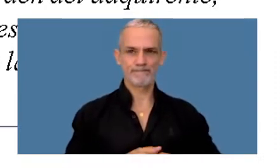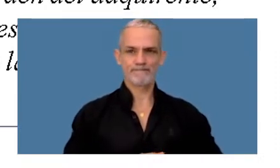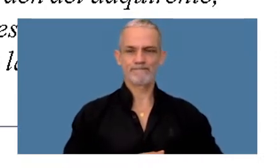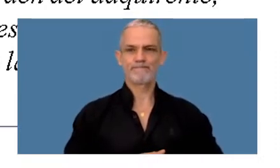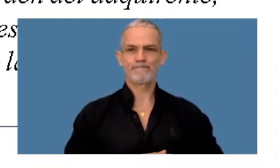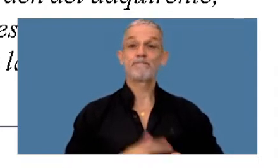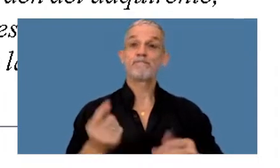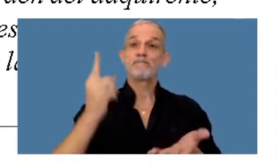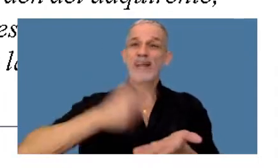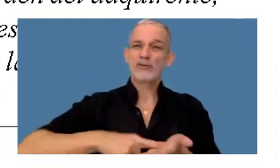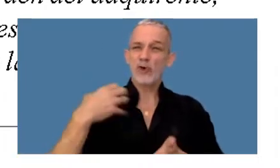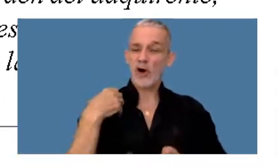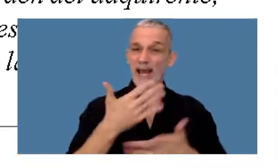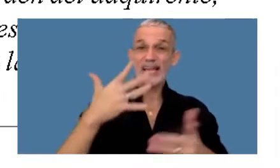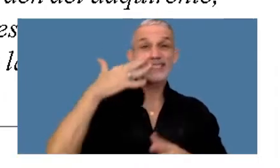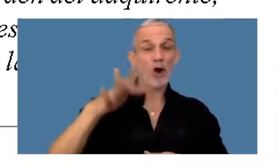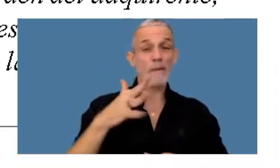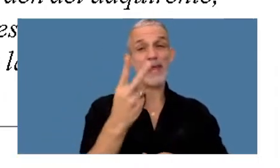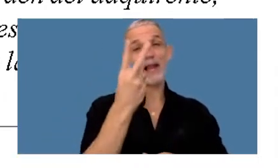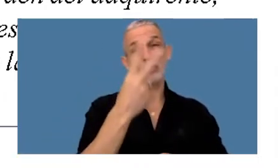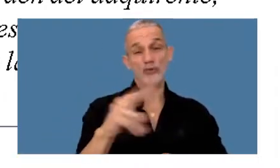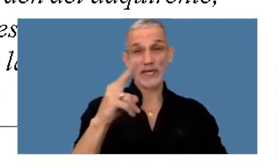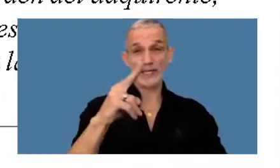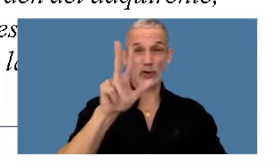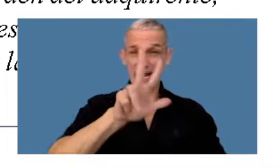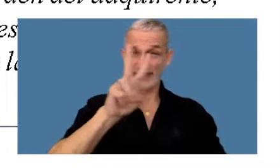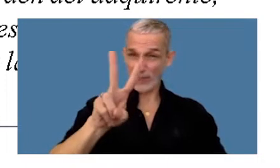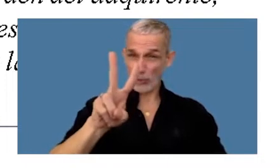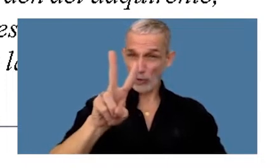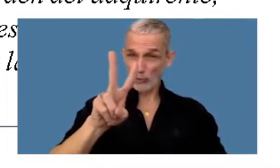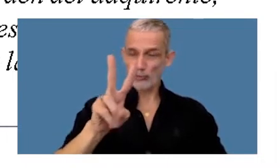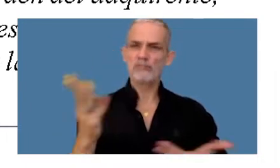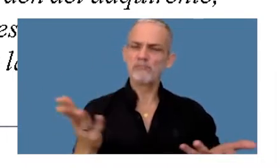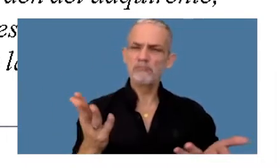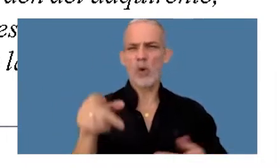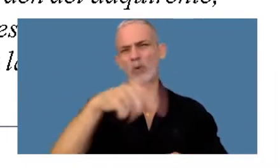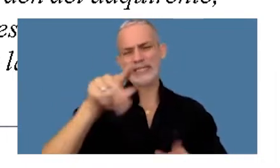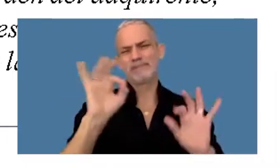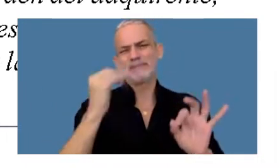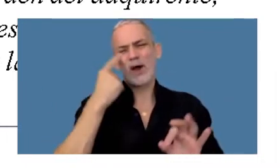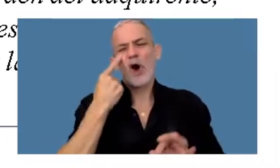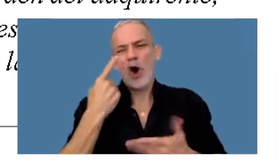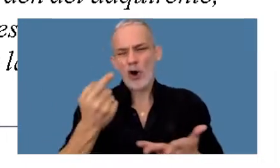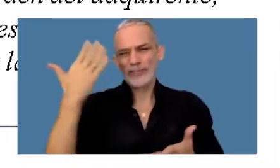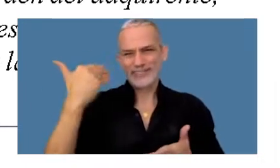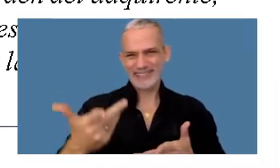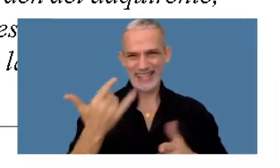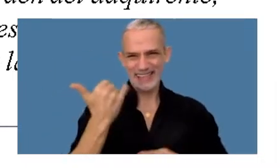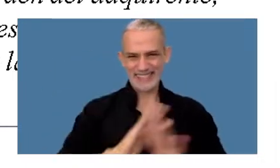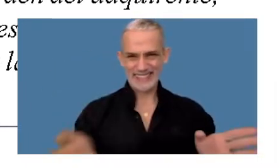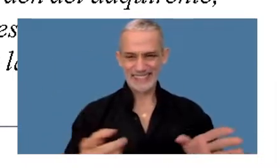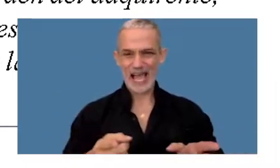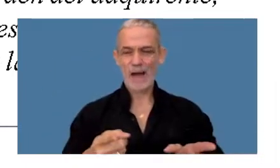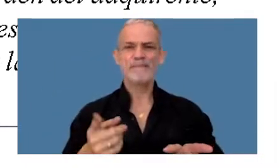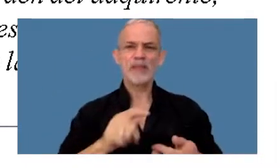La resolución general 5232, que muchos ya quizás la conocen, ha